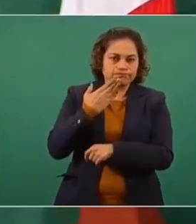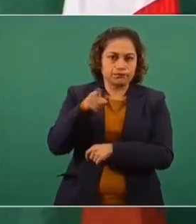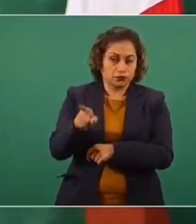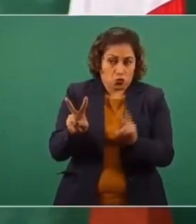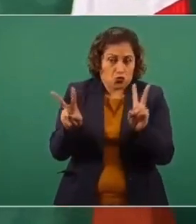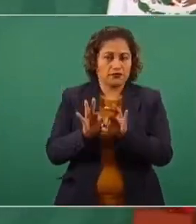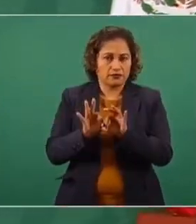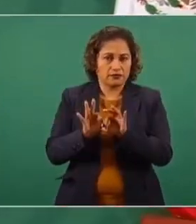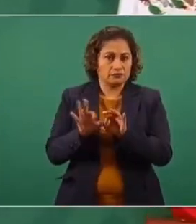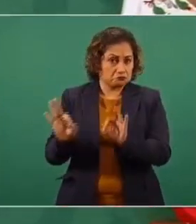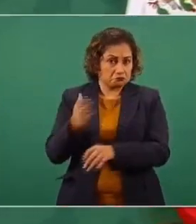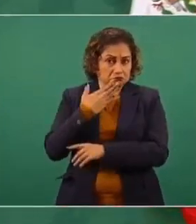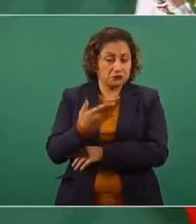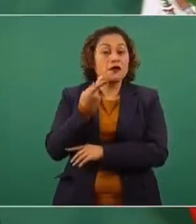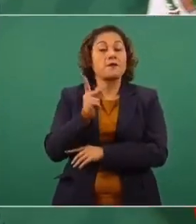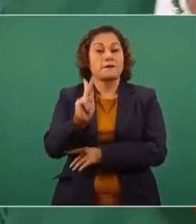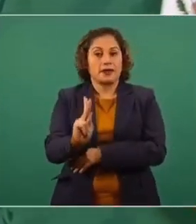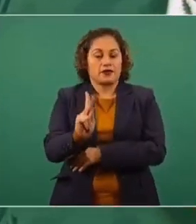delicado, de todas maneras,